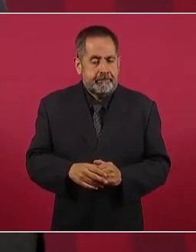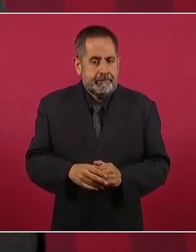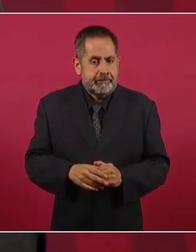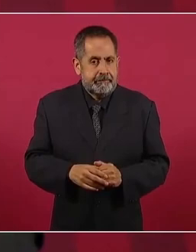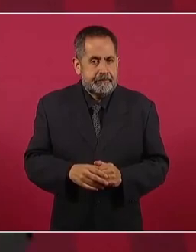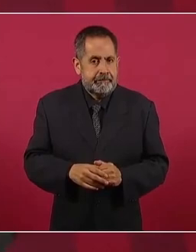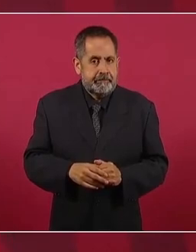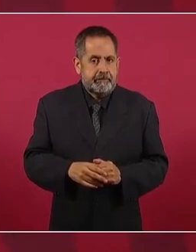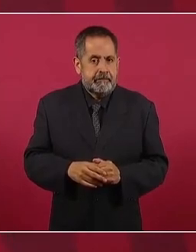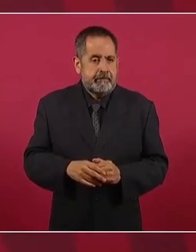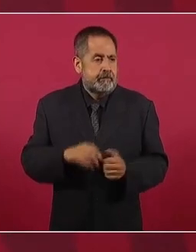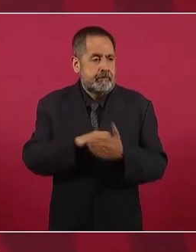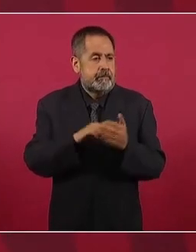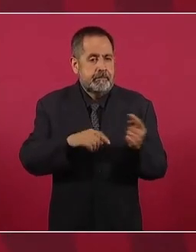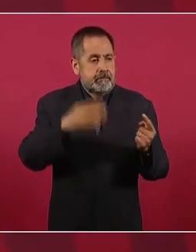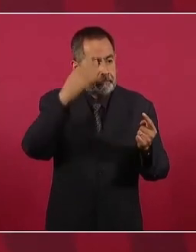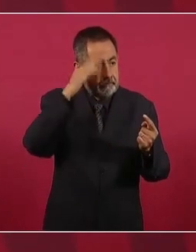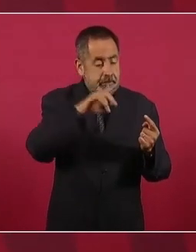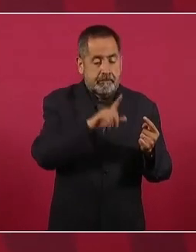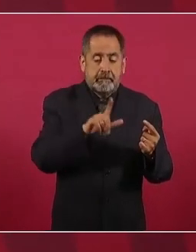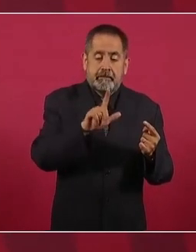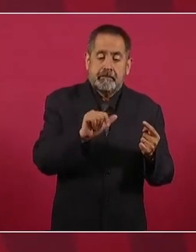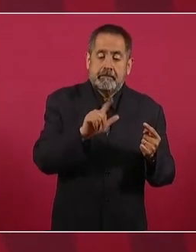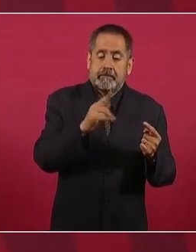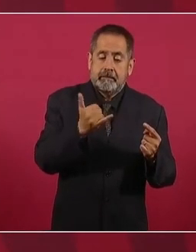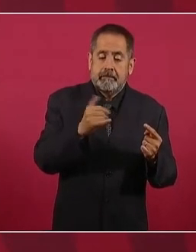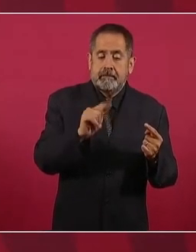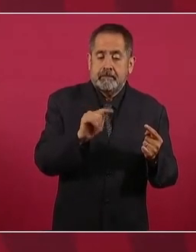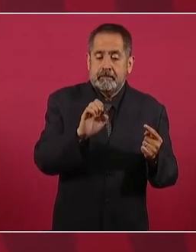señora Lely Telles,